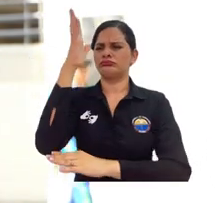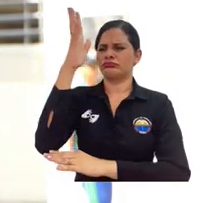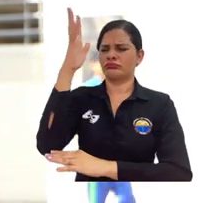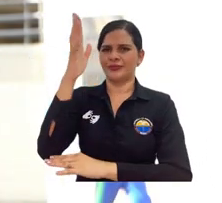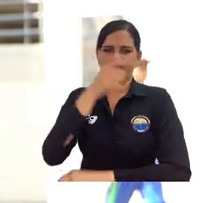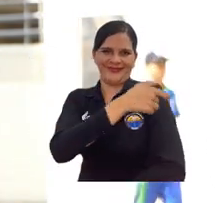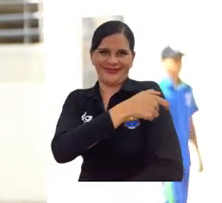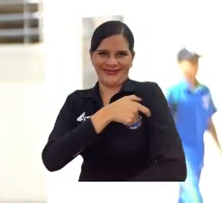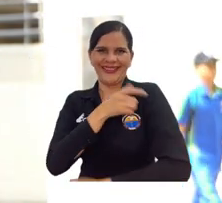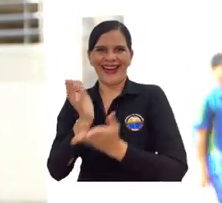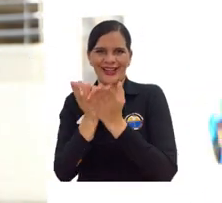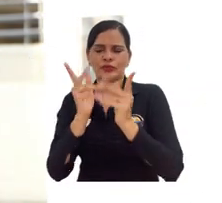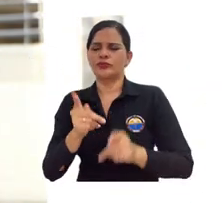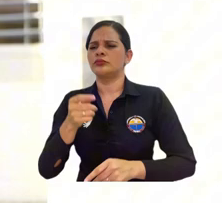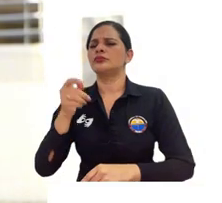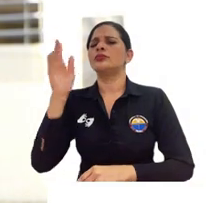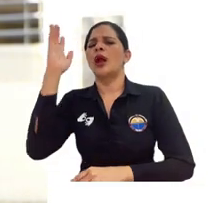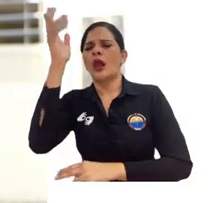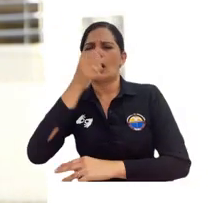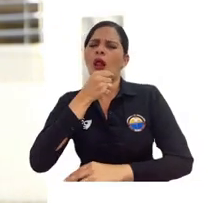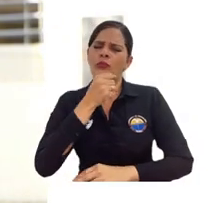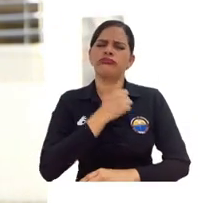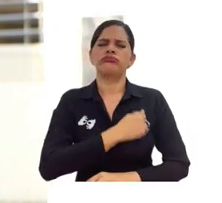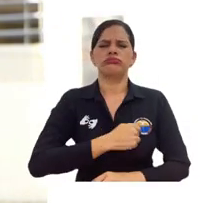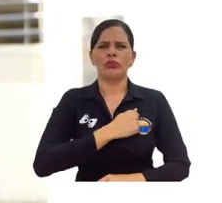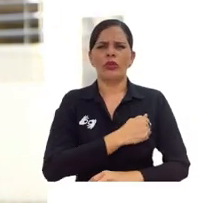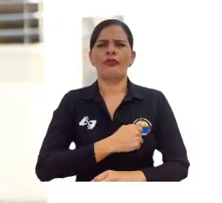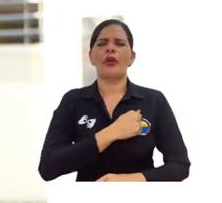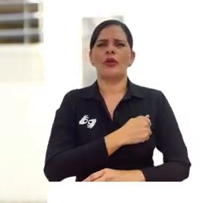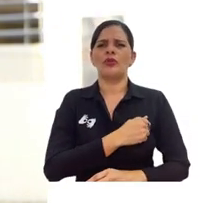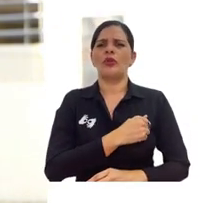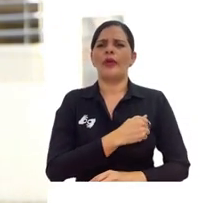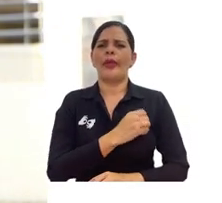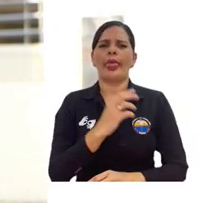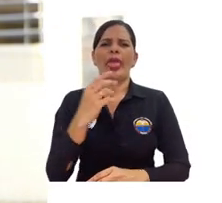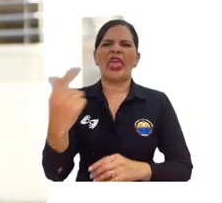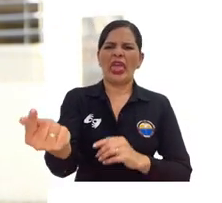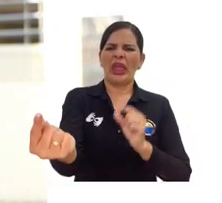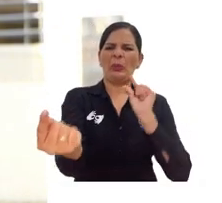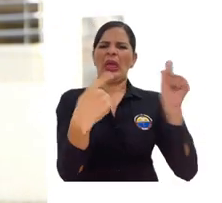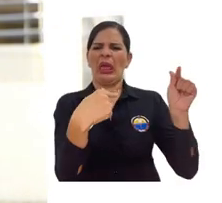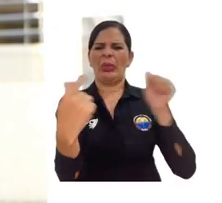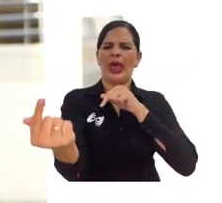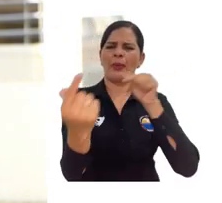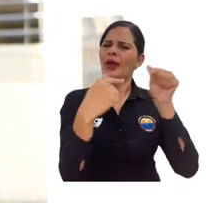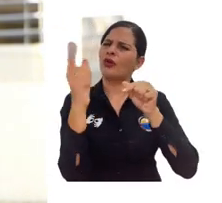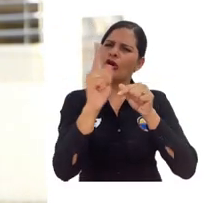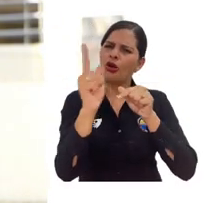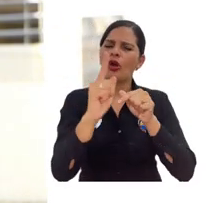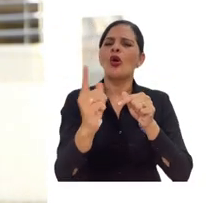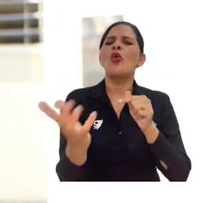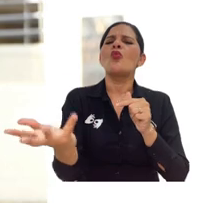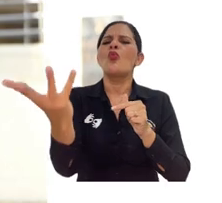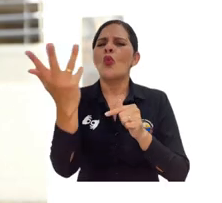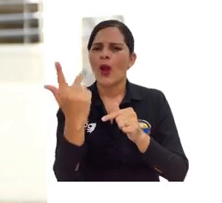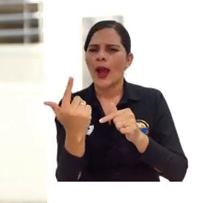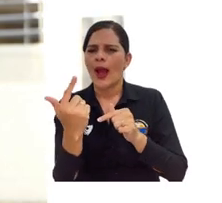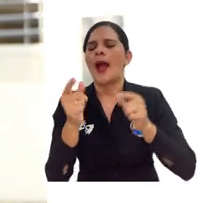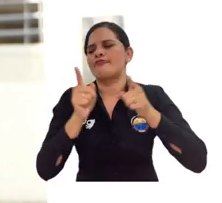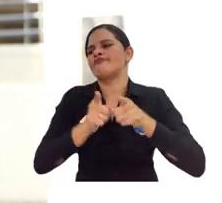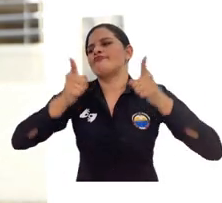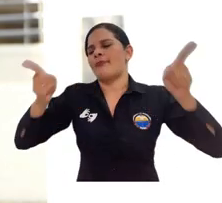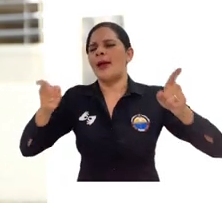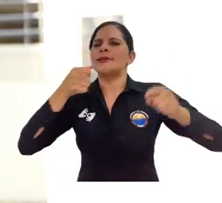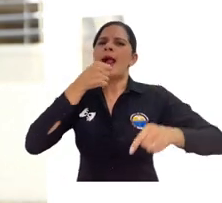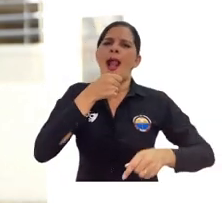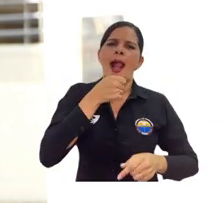quisimos poner desde la representación estudiantil fue el hecho de que no nos centráramos en hacer réplicas para que no se volviera un debate uno a uno, sino